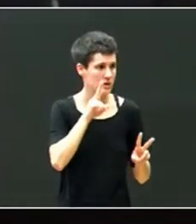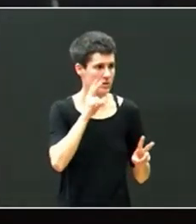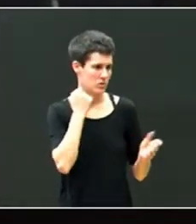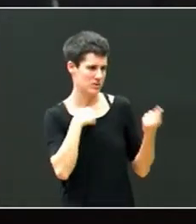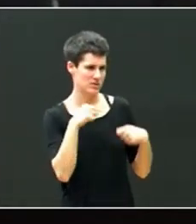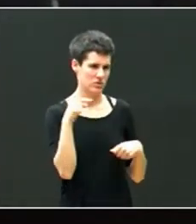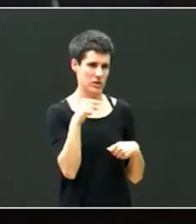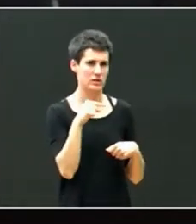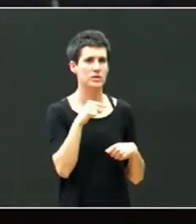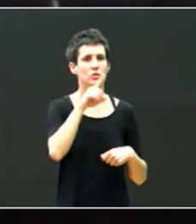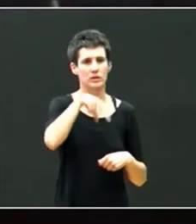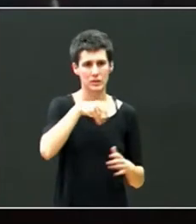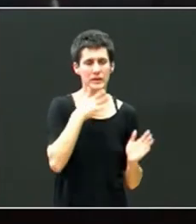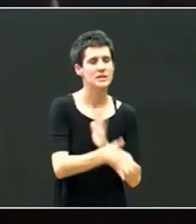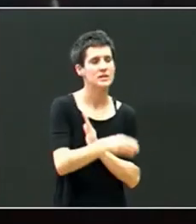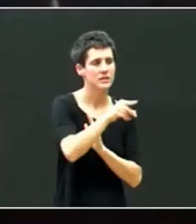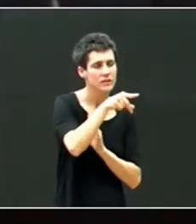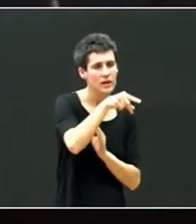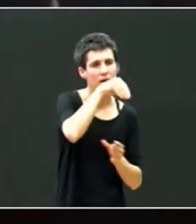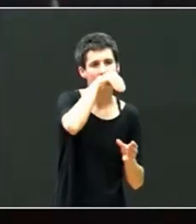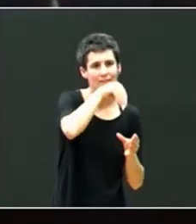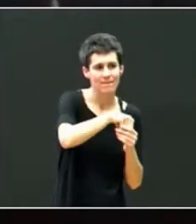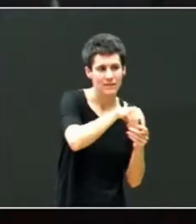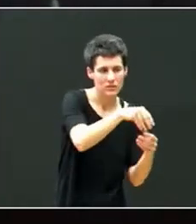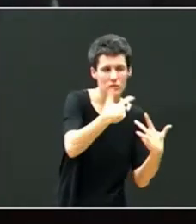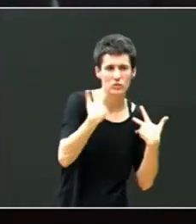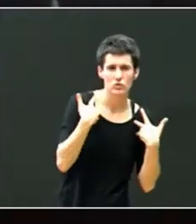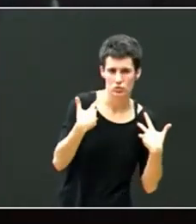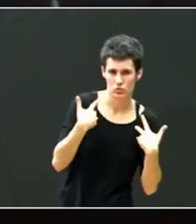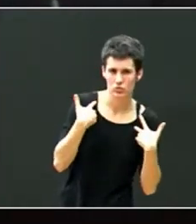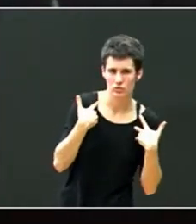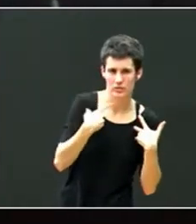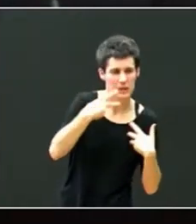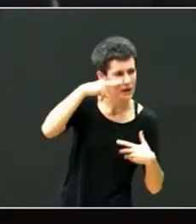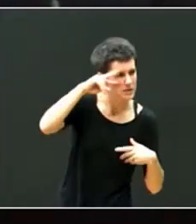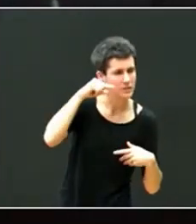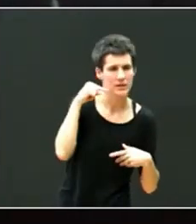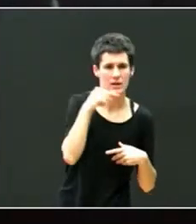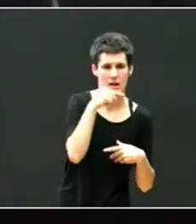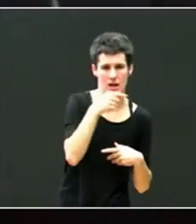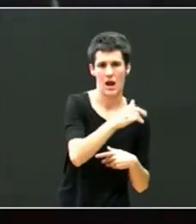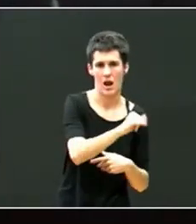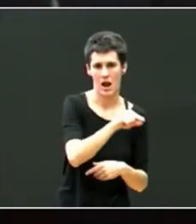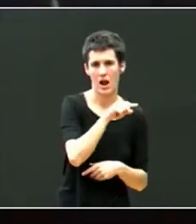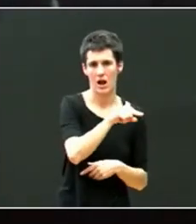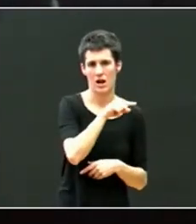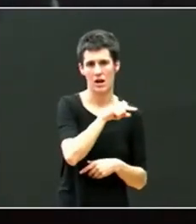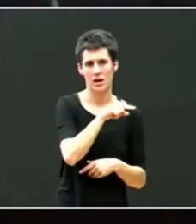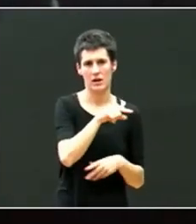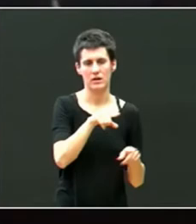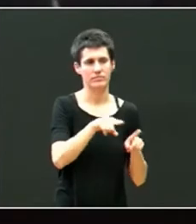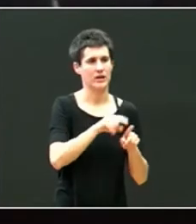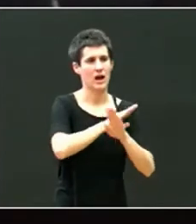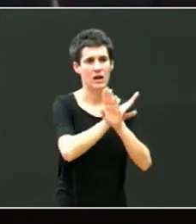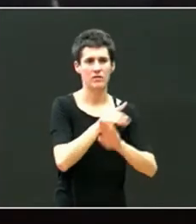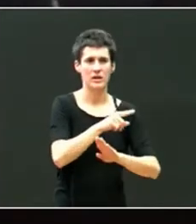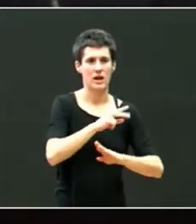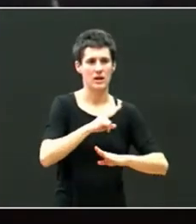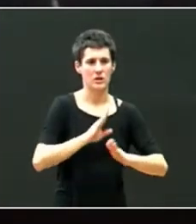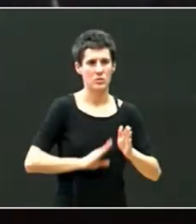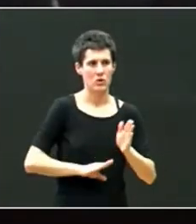es también un indicador de sufrimiento es un indicador de que haya habido mucho dolor y este menor ha tenido que estructurarse en torno a esas defensas